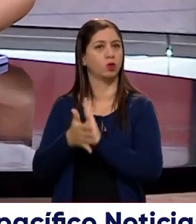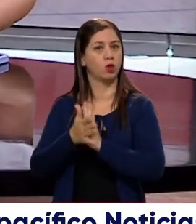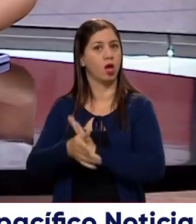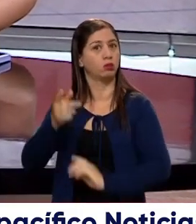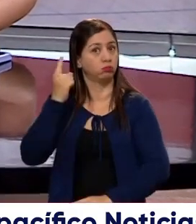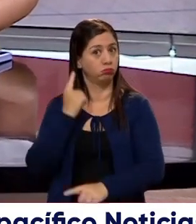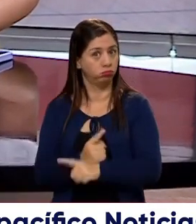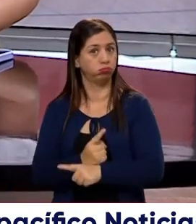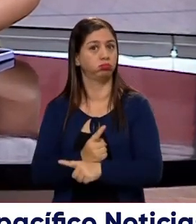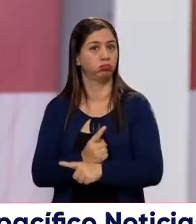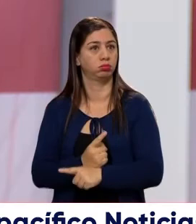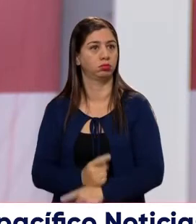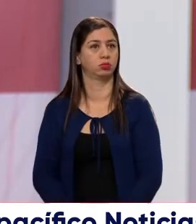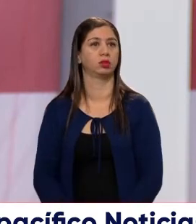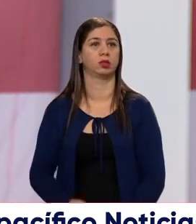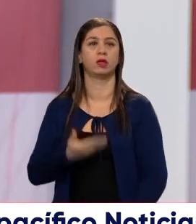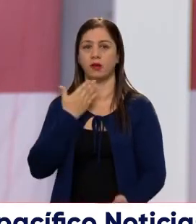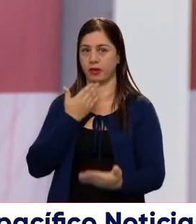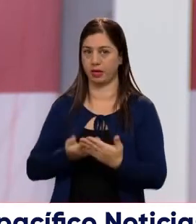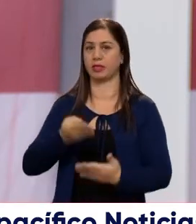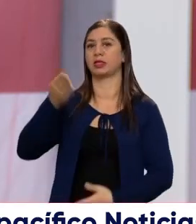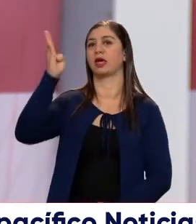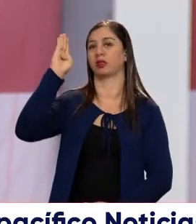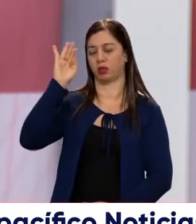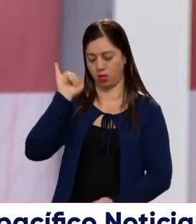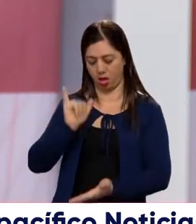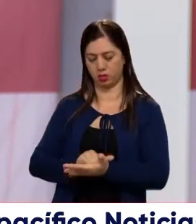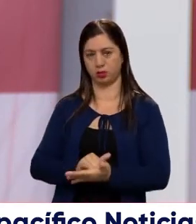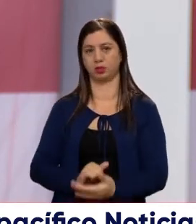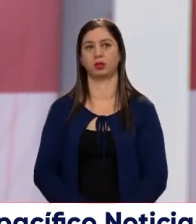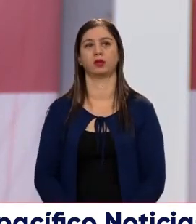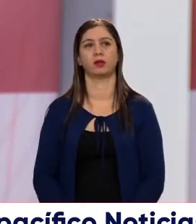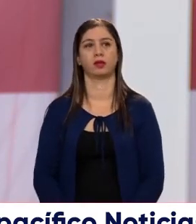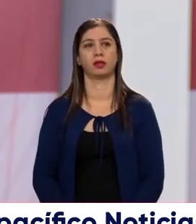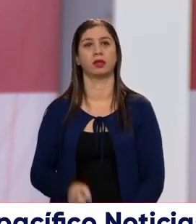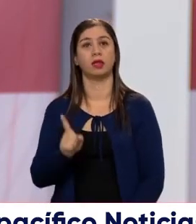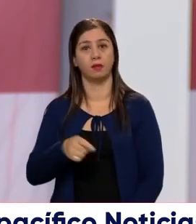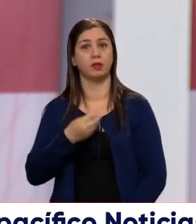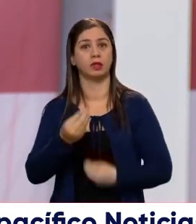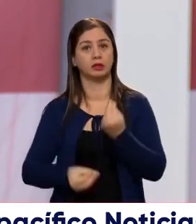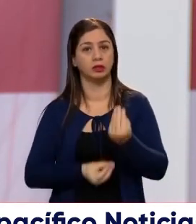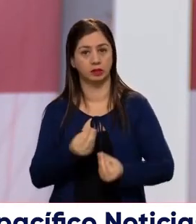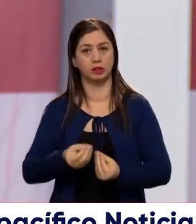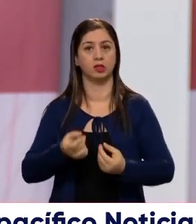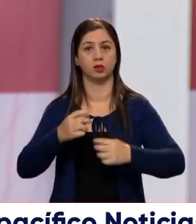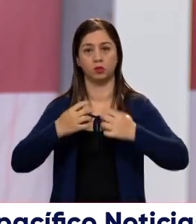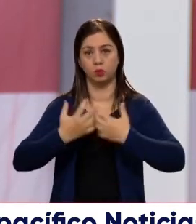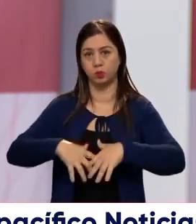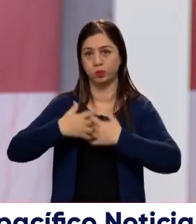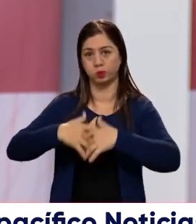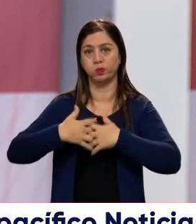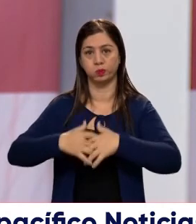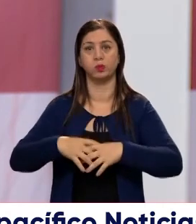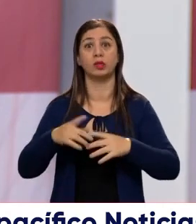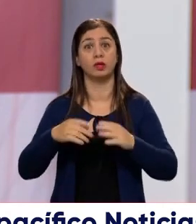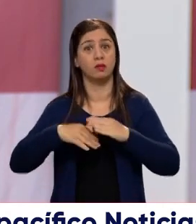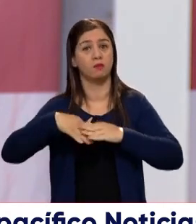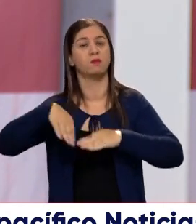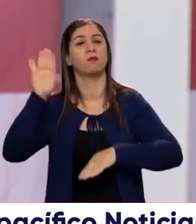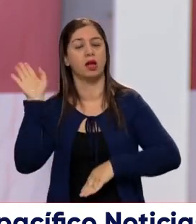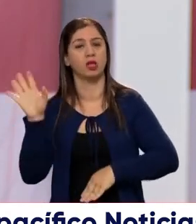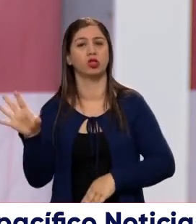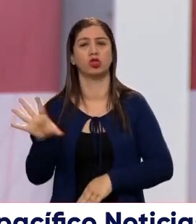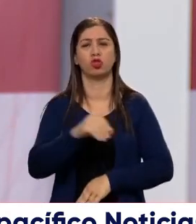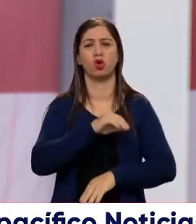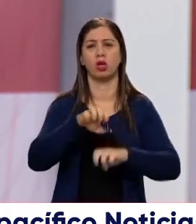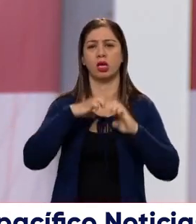salió, se dio. Pues gracias a Dios, ya los santos, así ocurrió, gracias al trabajo que se ha hecho, al software estadístico, y sobre todo, sobre todo, a